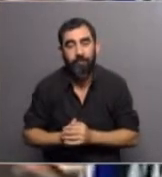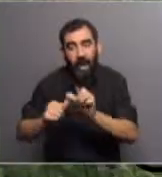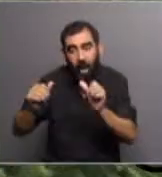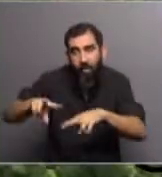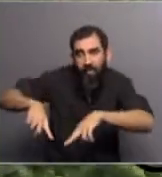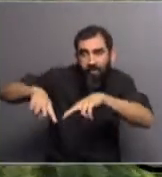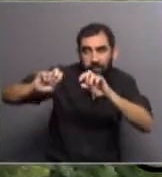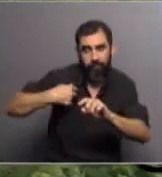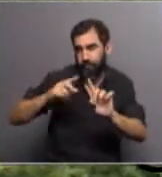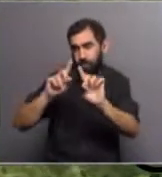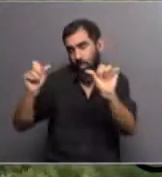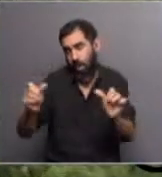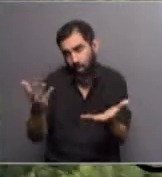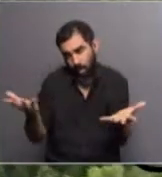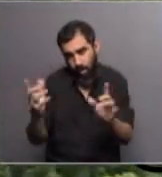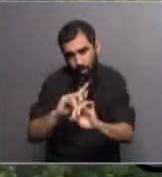investigación.